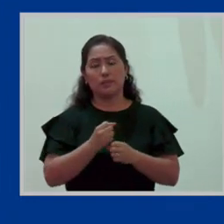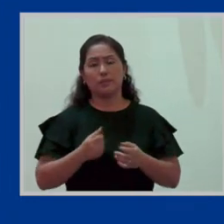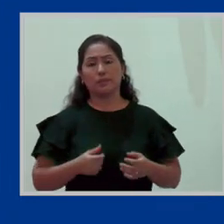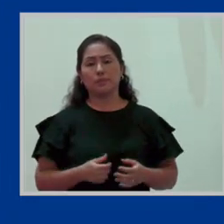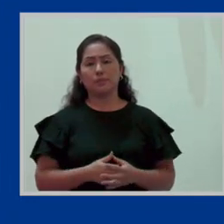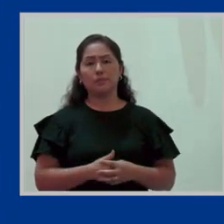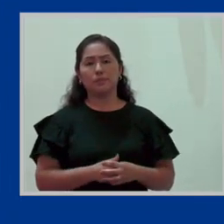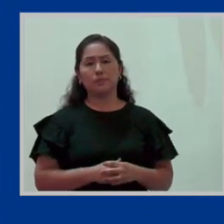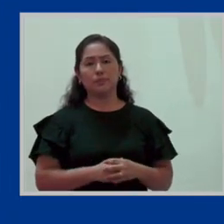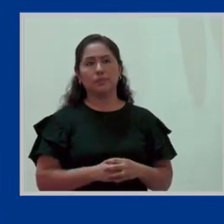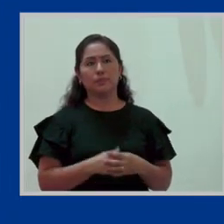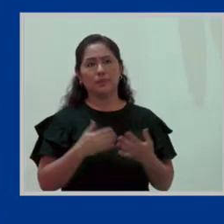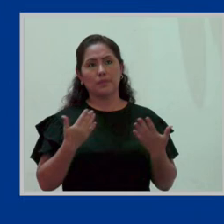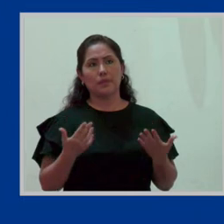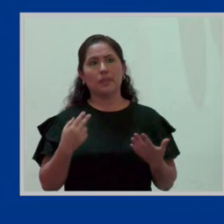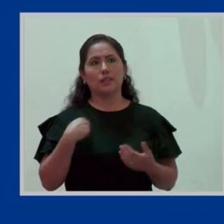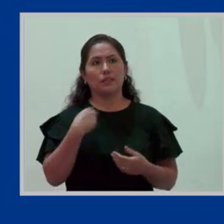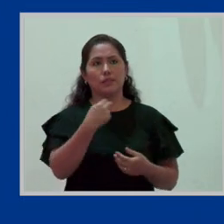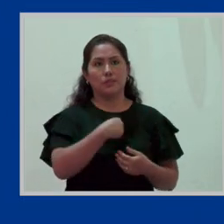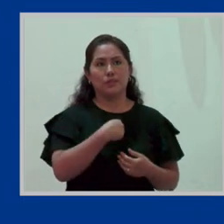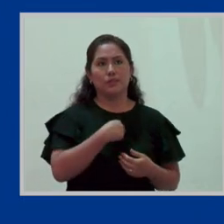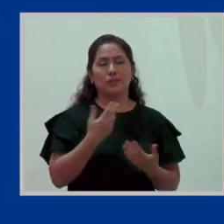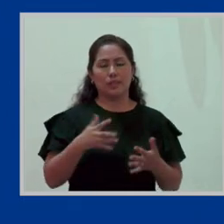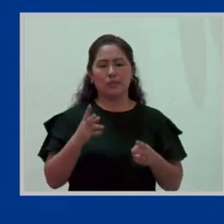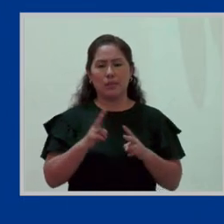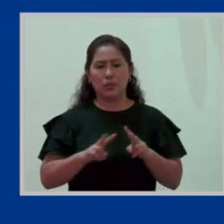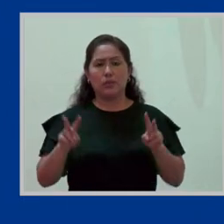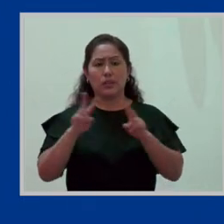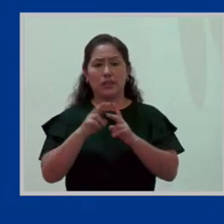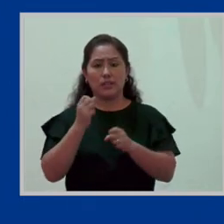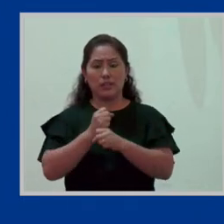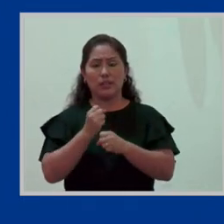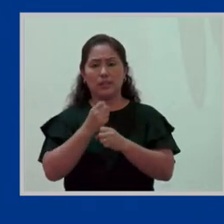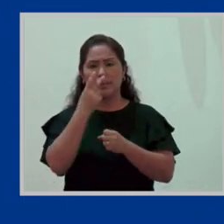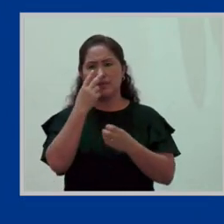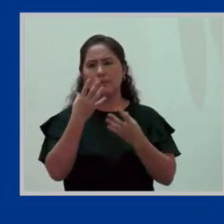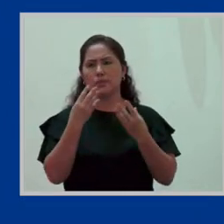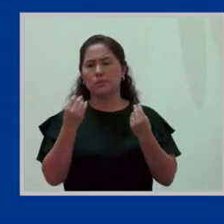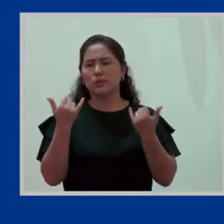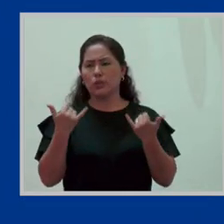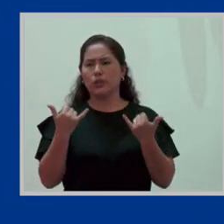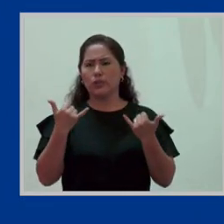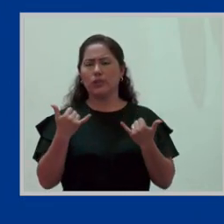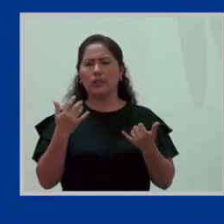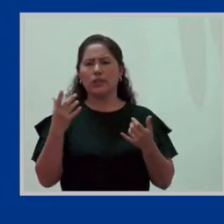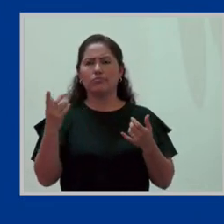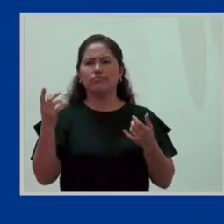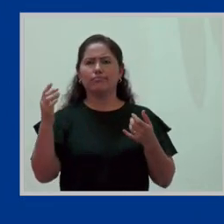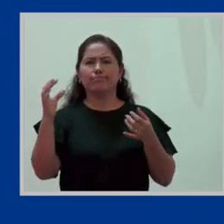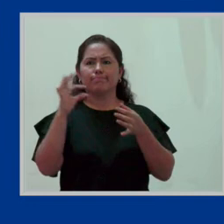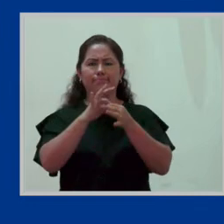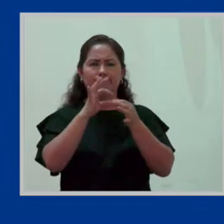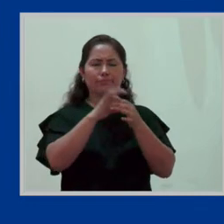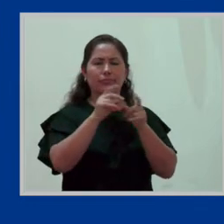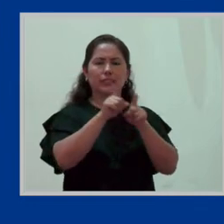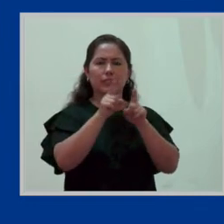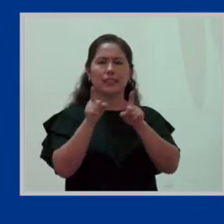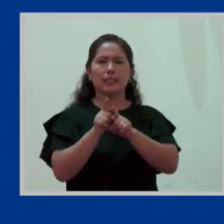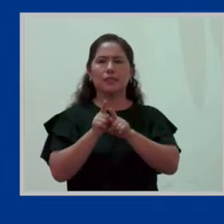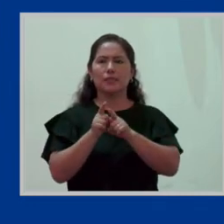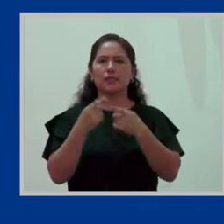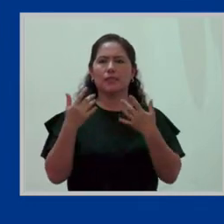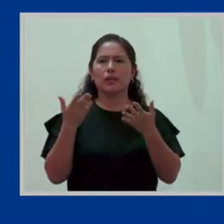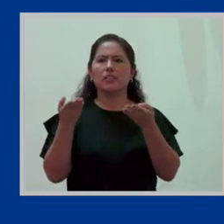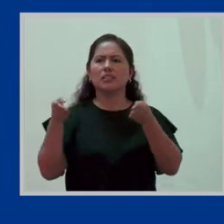Y entonces hay que revalorar ese trabajo. También hay muchas medidas relacionadas al cierre de la brecha